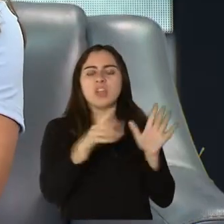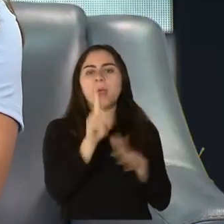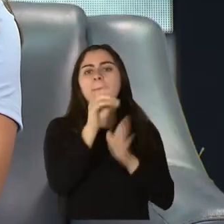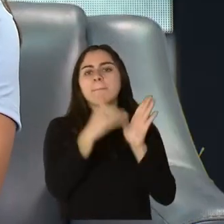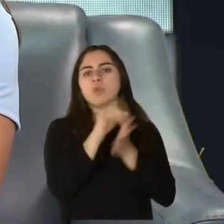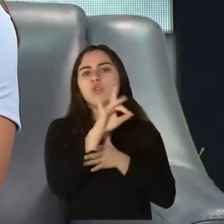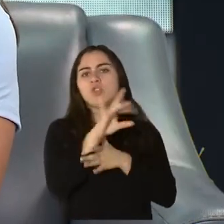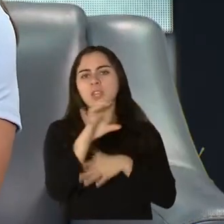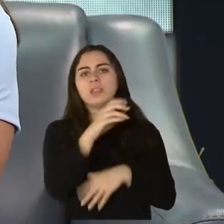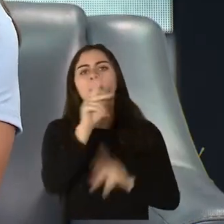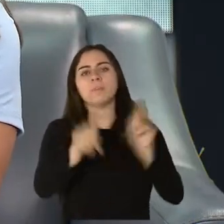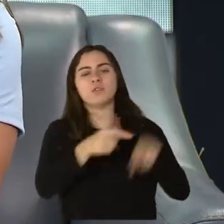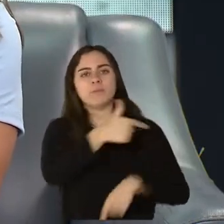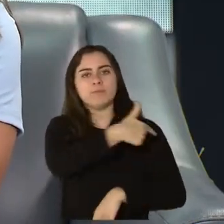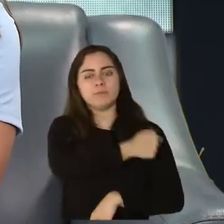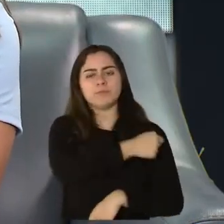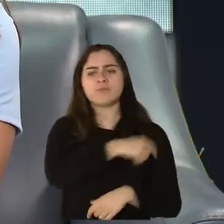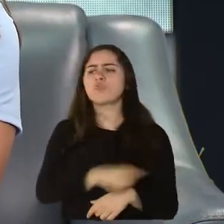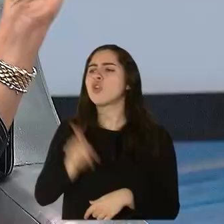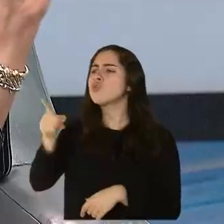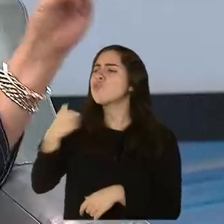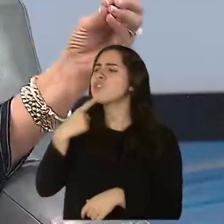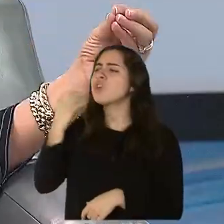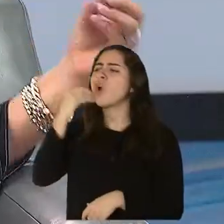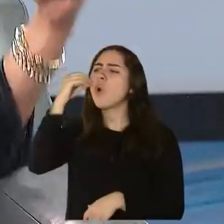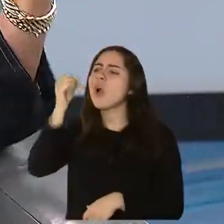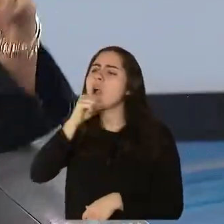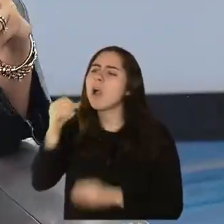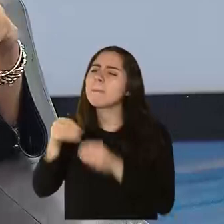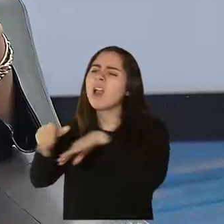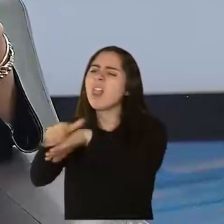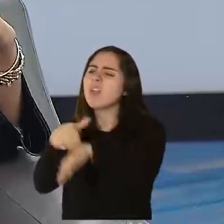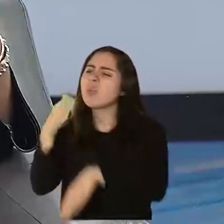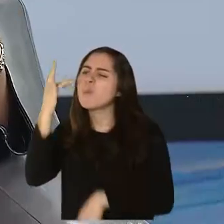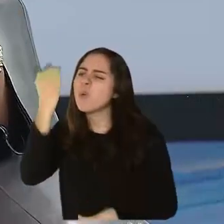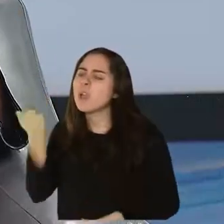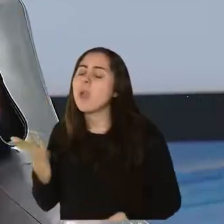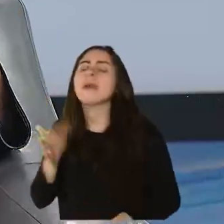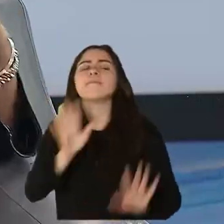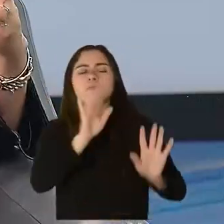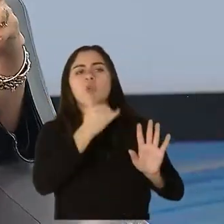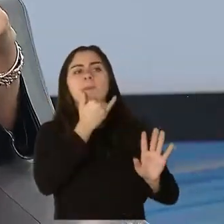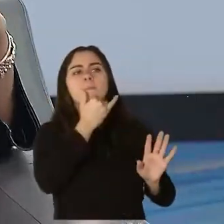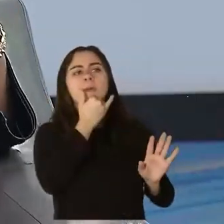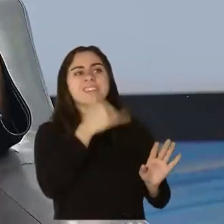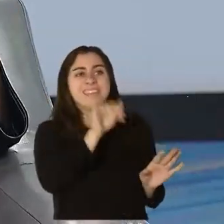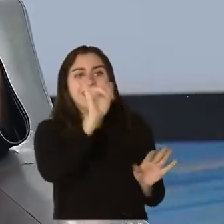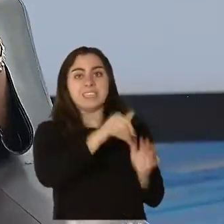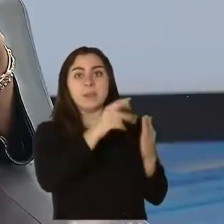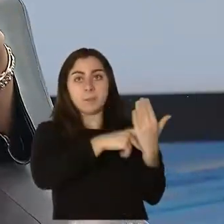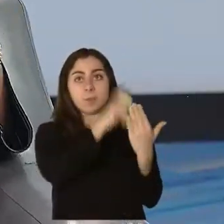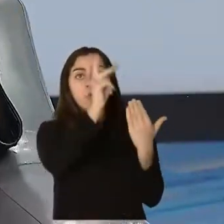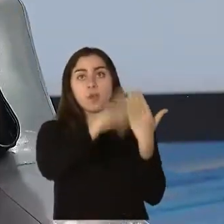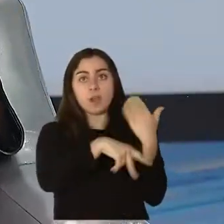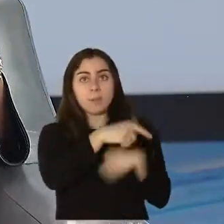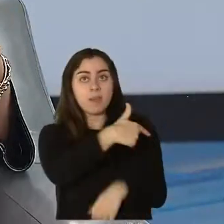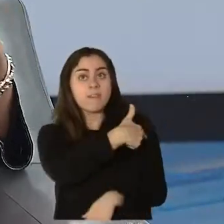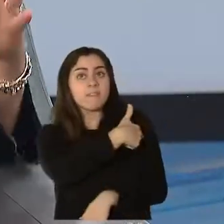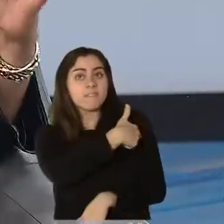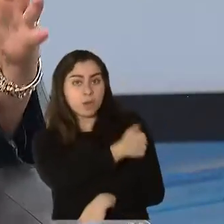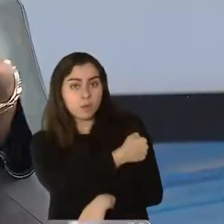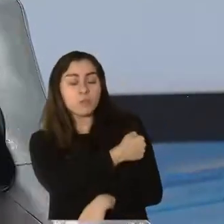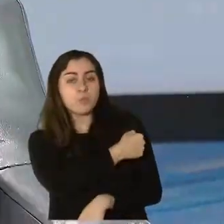más lento las égidas, ¿eso a qué se debe? No, es que inicialmente el programa de vacunación en